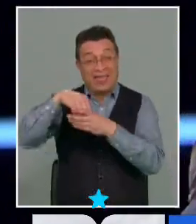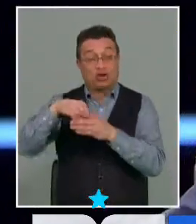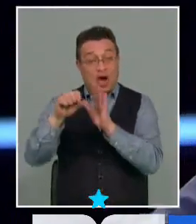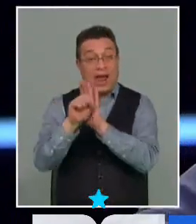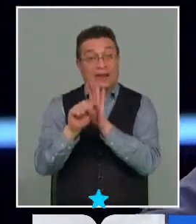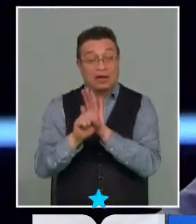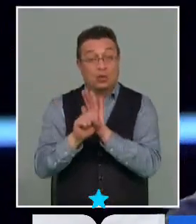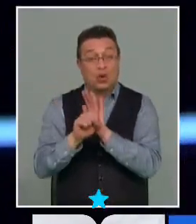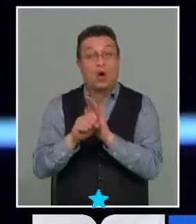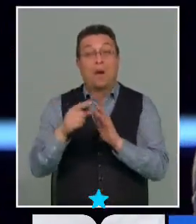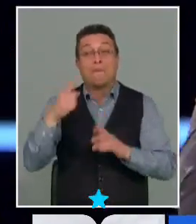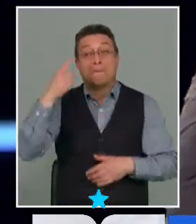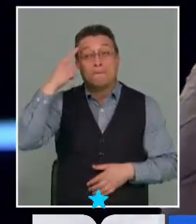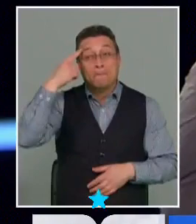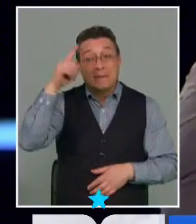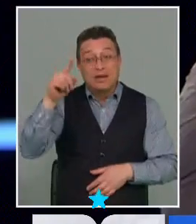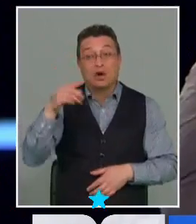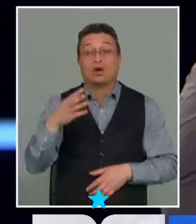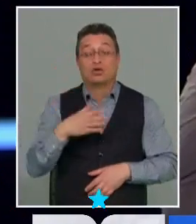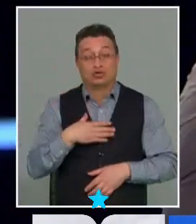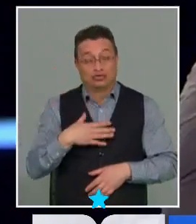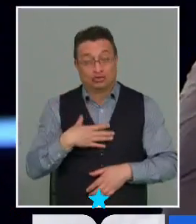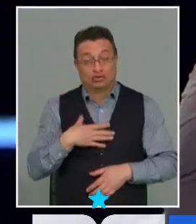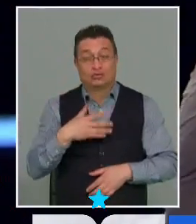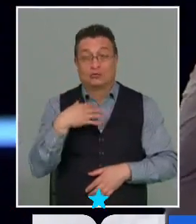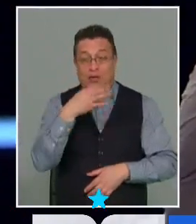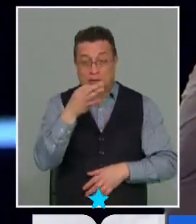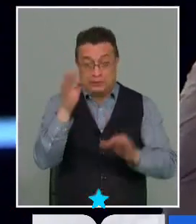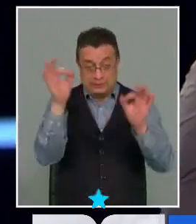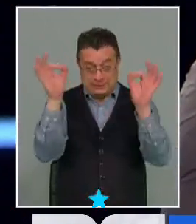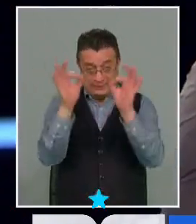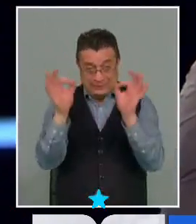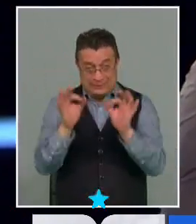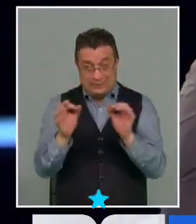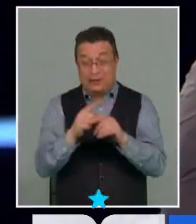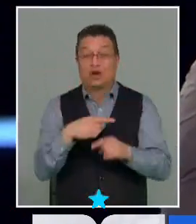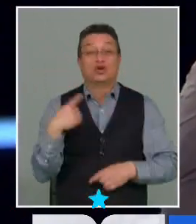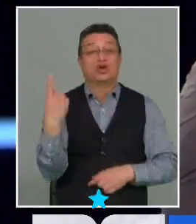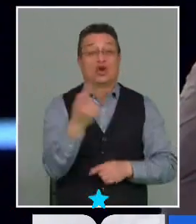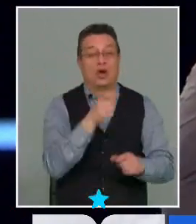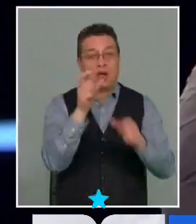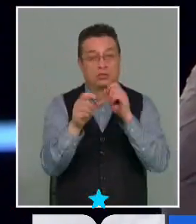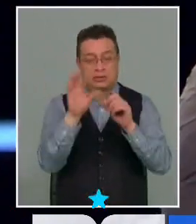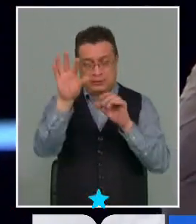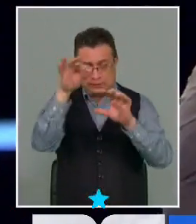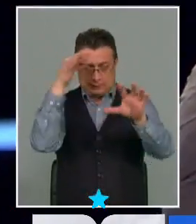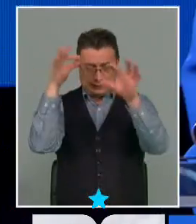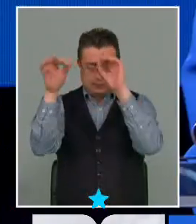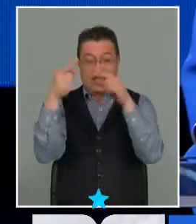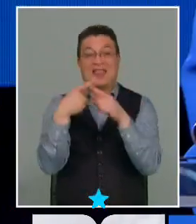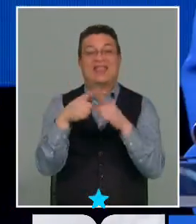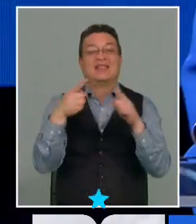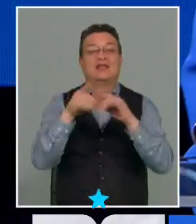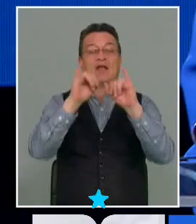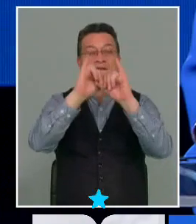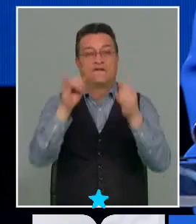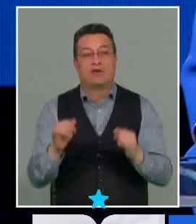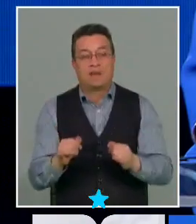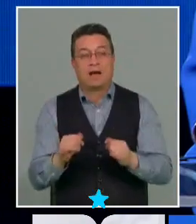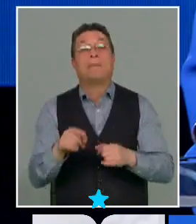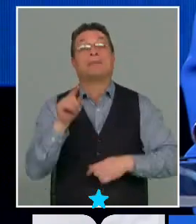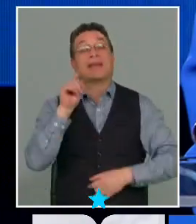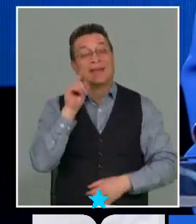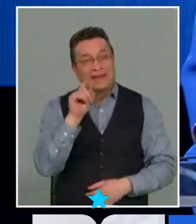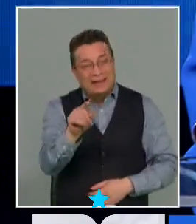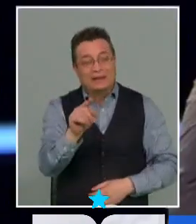pero cuando yo voy como al detalle es donde todas las personas lo interpretan de diferentes maneras entonces eso es lo que